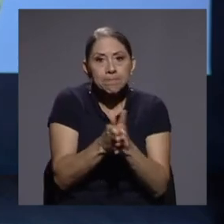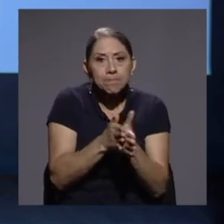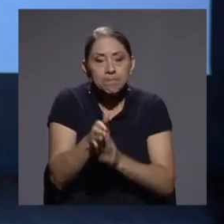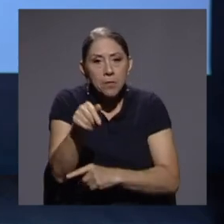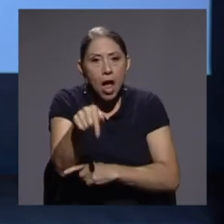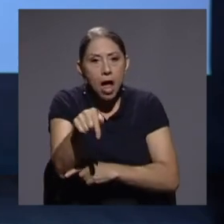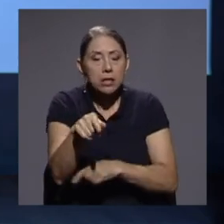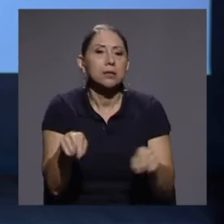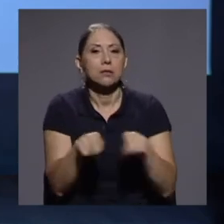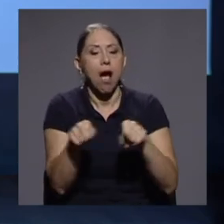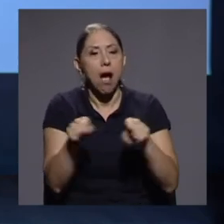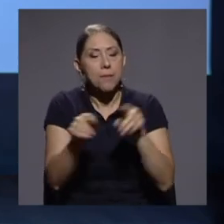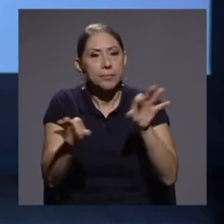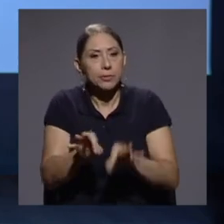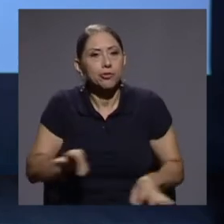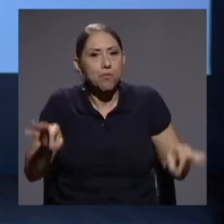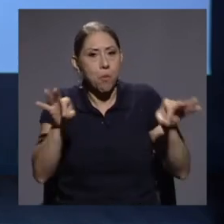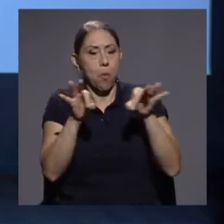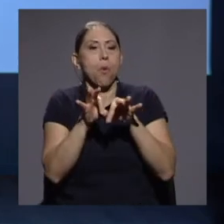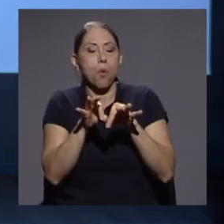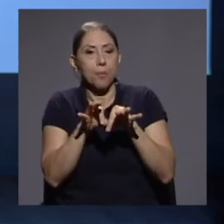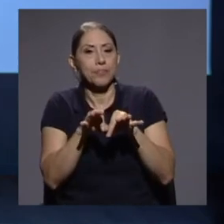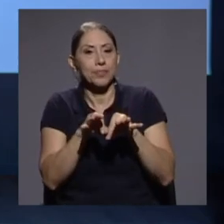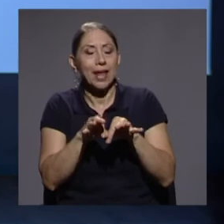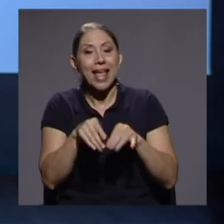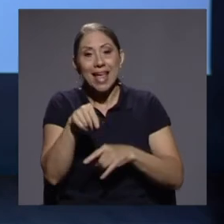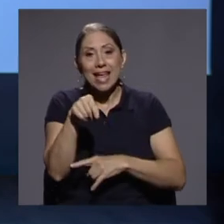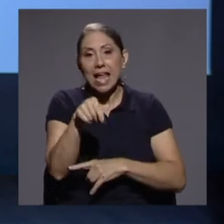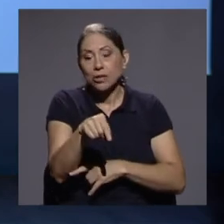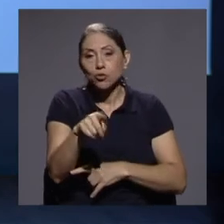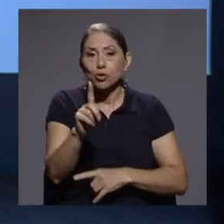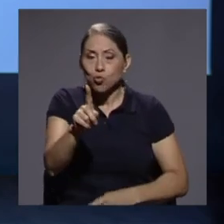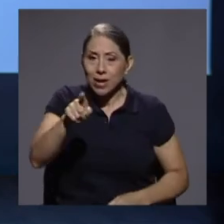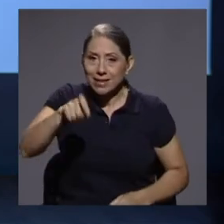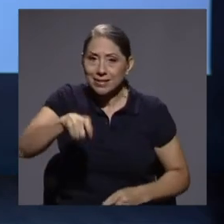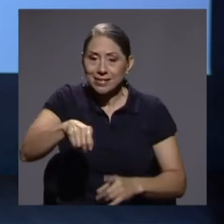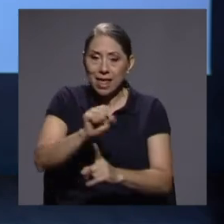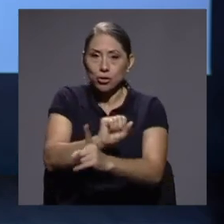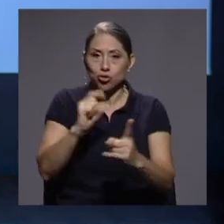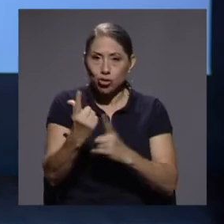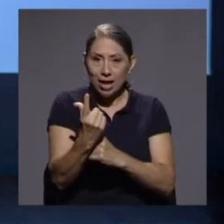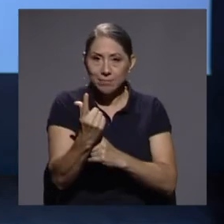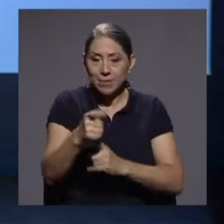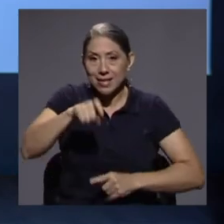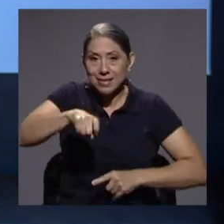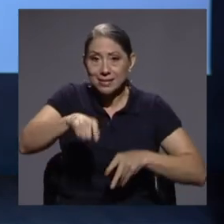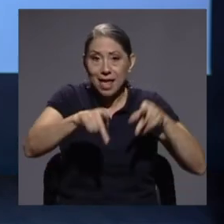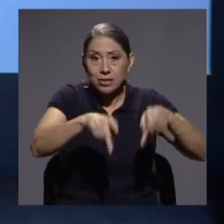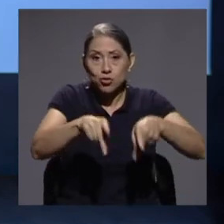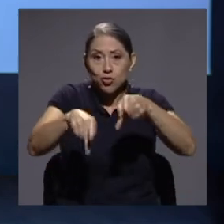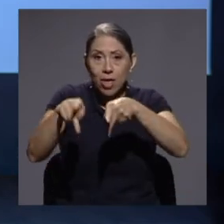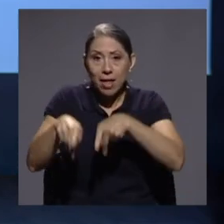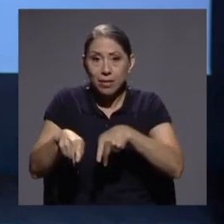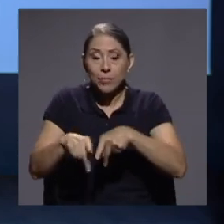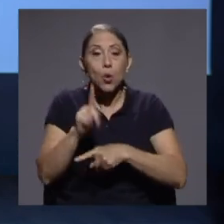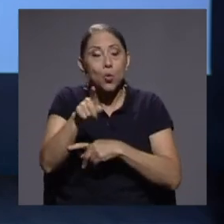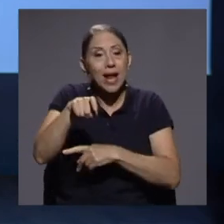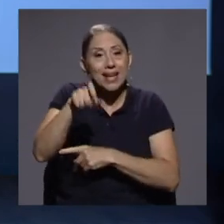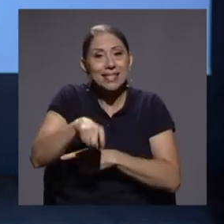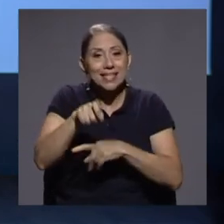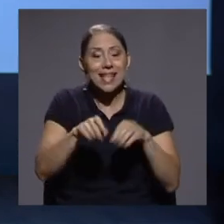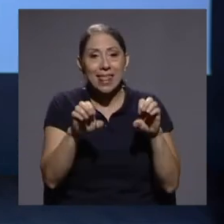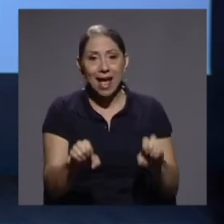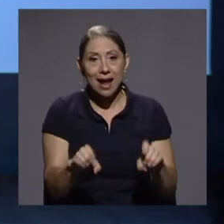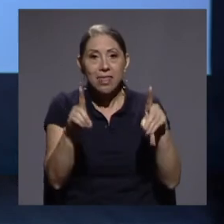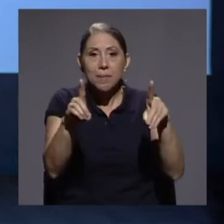importante también destacar que es una necesidad social, una necesidad ciudadana, incluso una necesidad académica,